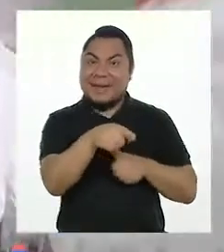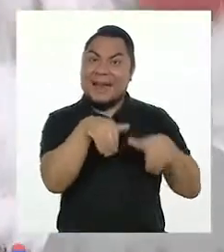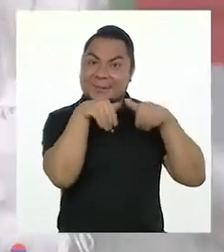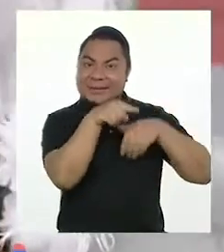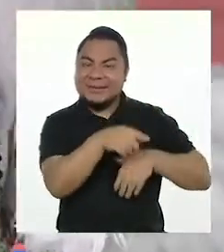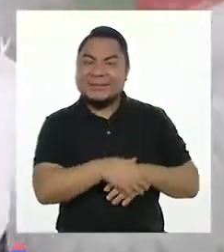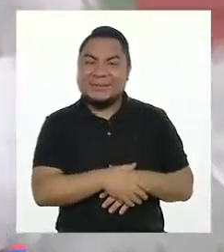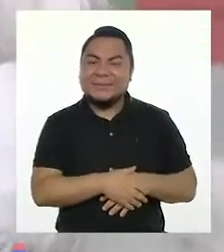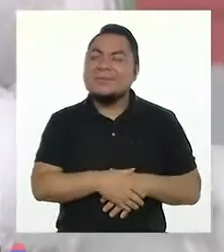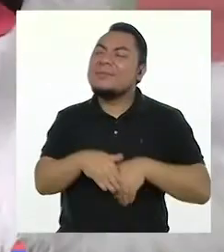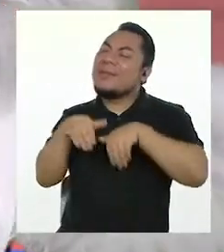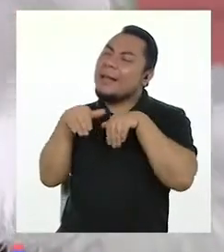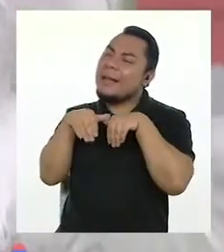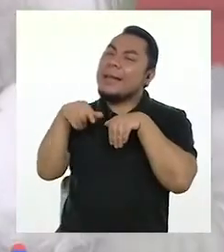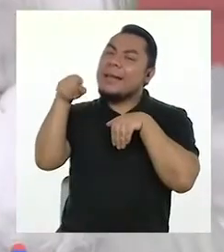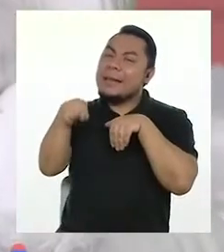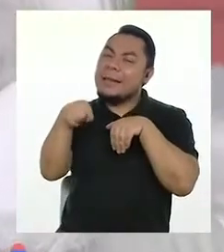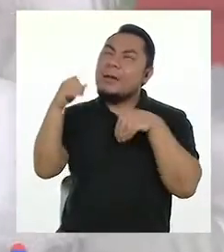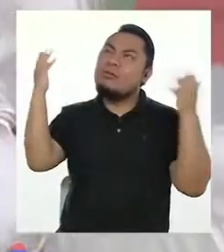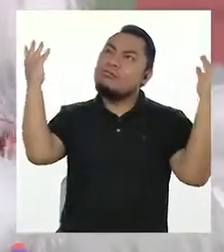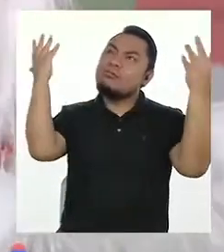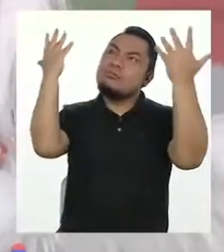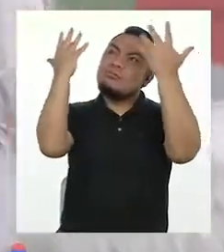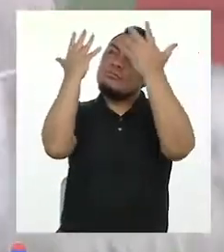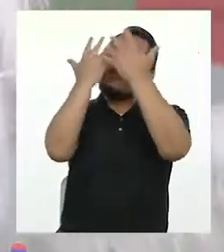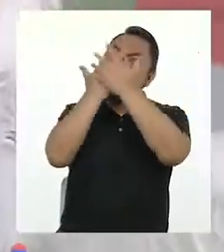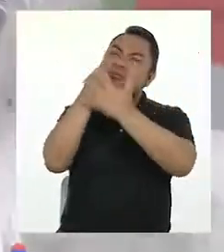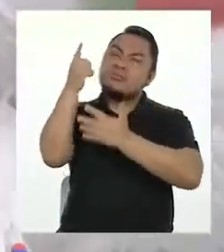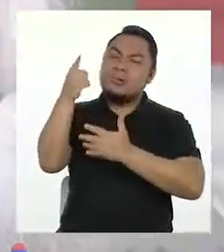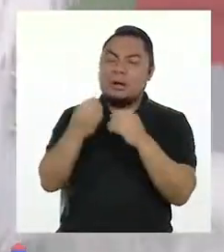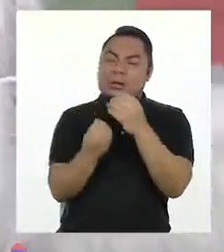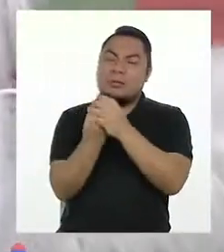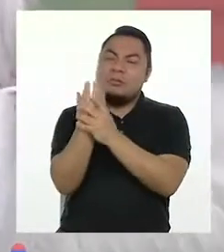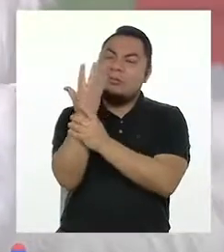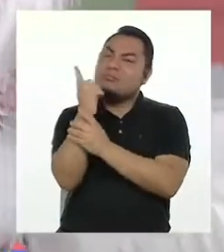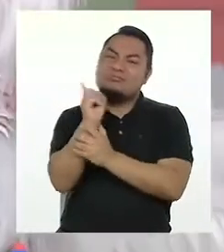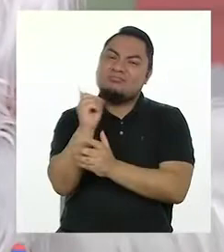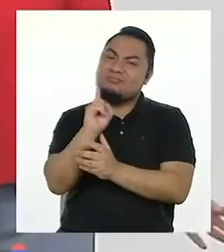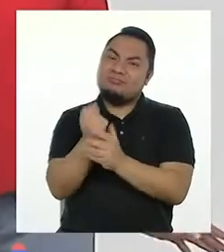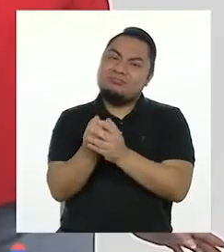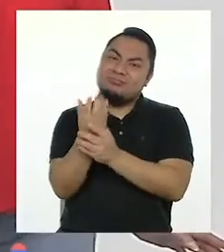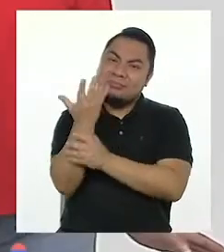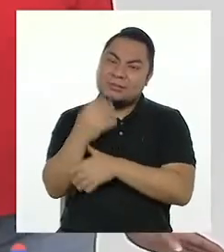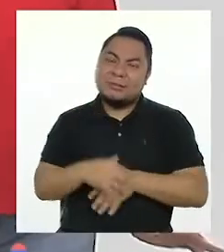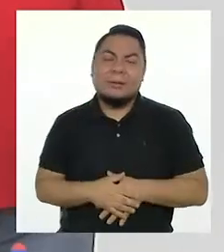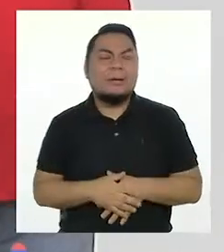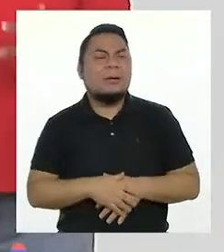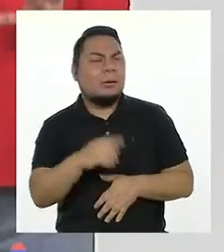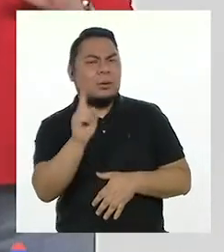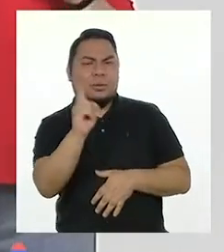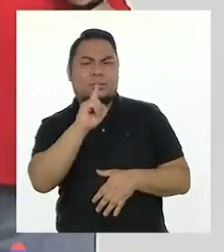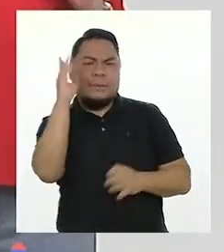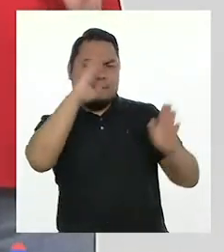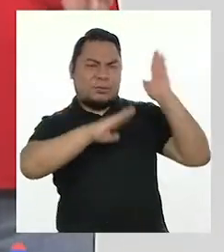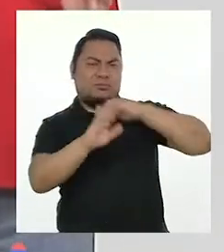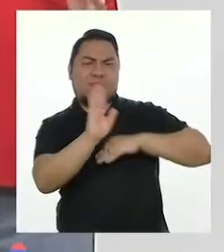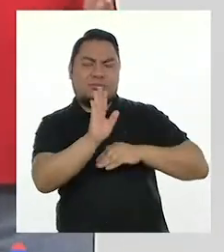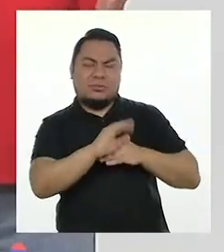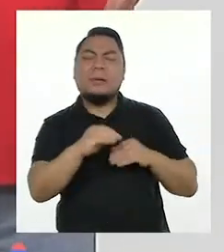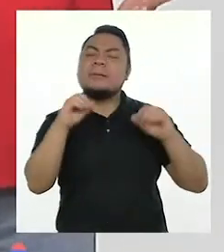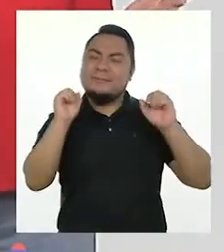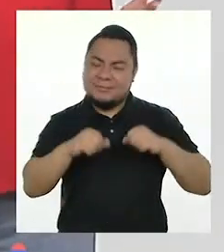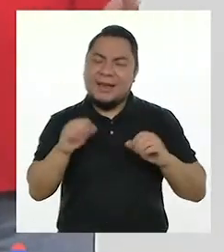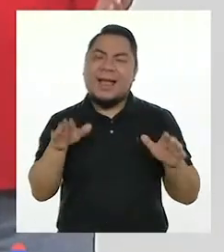Y si el clima está nublado, ¿las plantas no van a crecer? No te preocupes. De todas